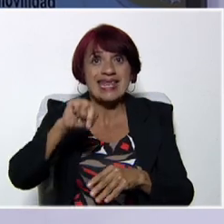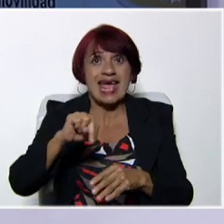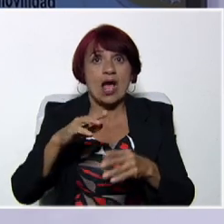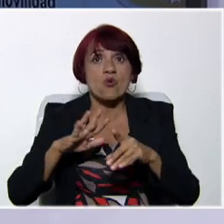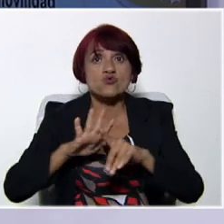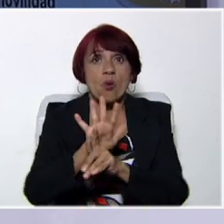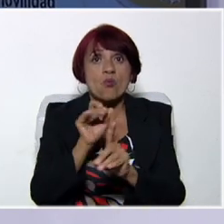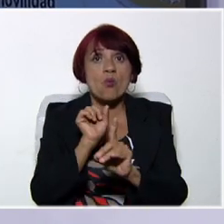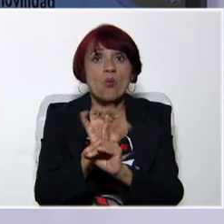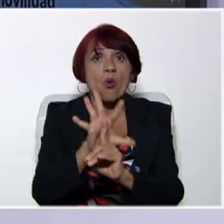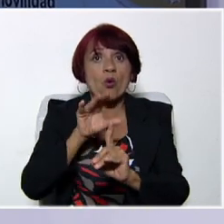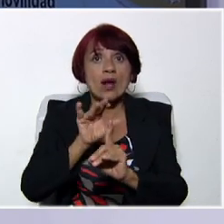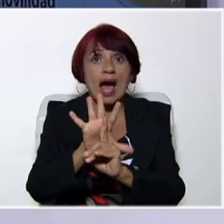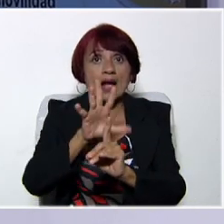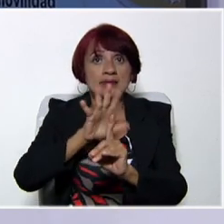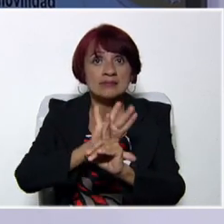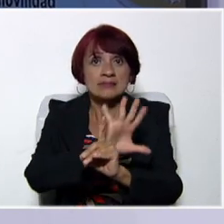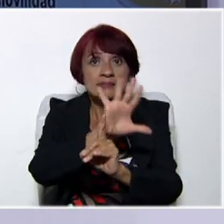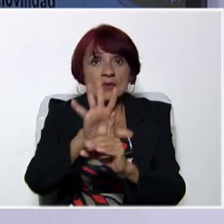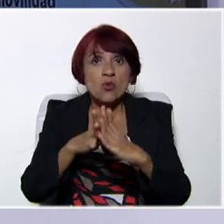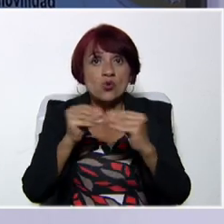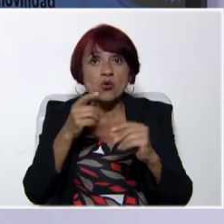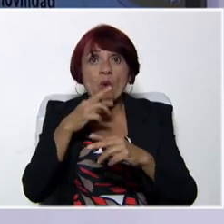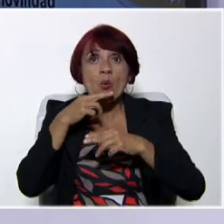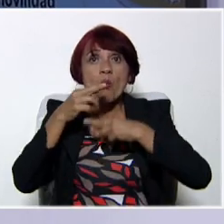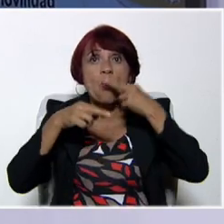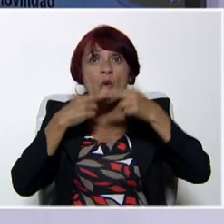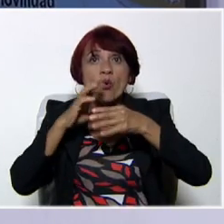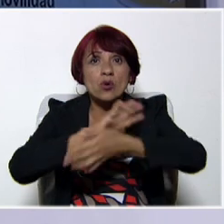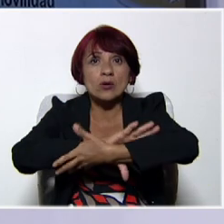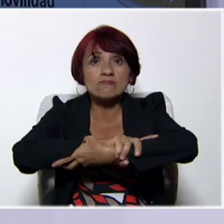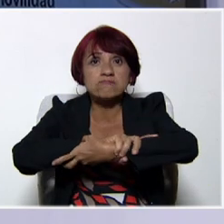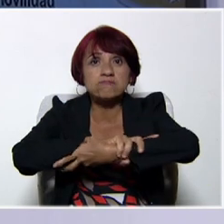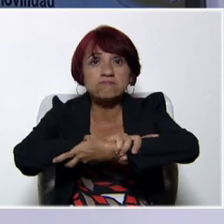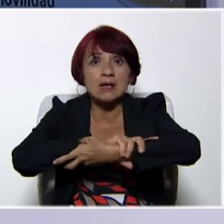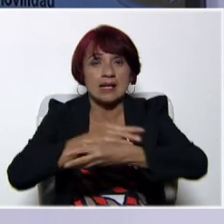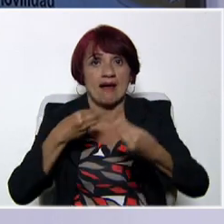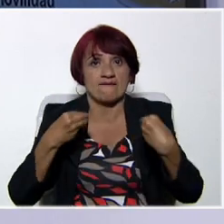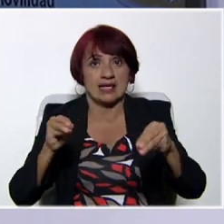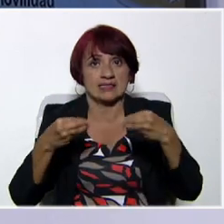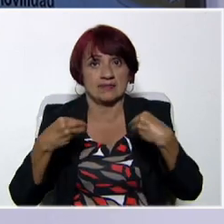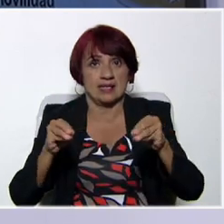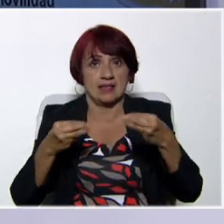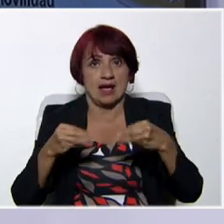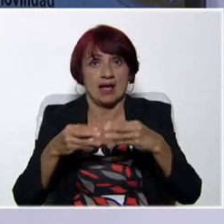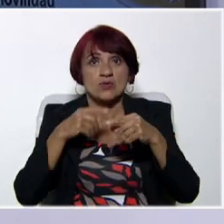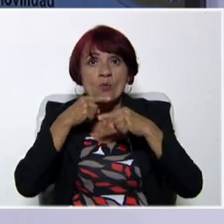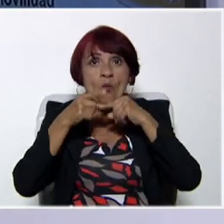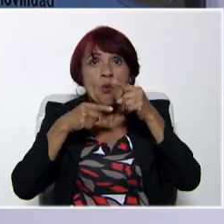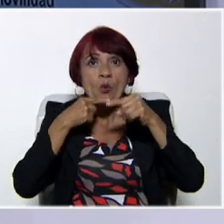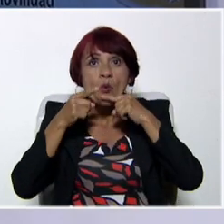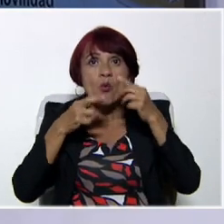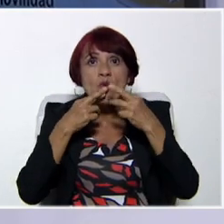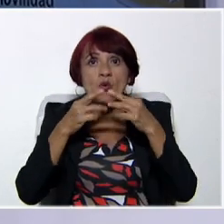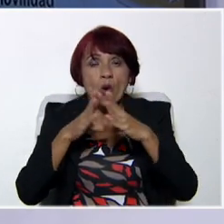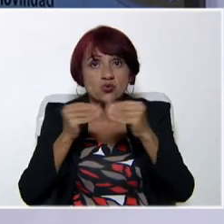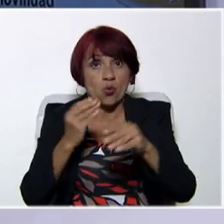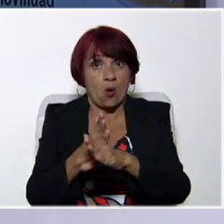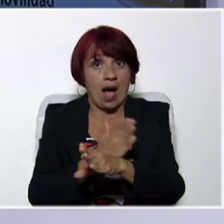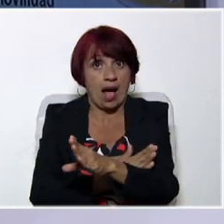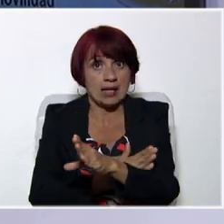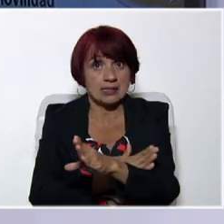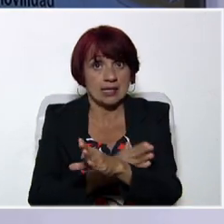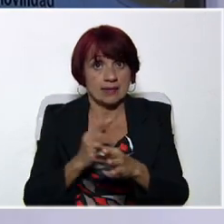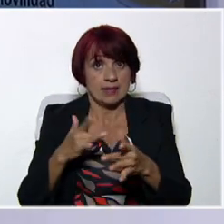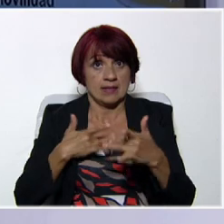Y ese acondicionamiento neuromuscular lleva implícito la flexibilidad. Fíjense, de repente, antes de realizar la